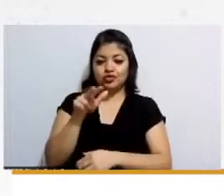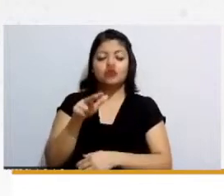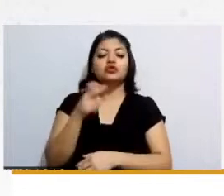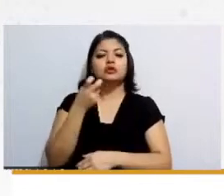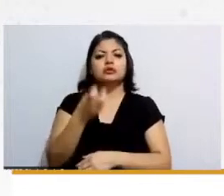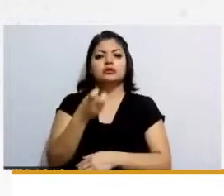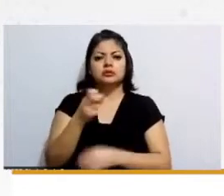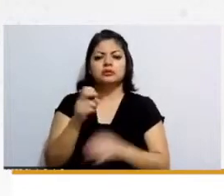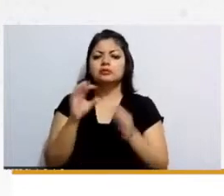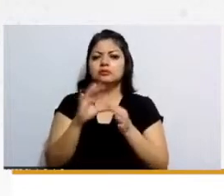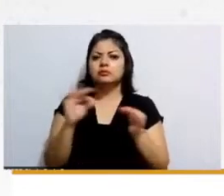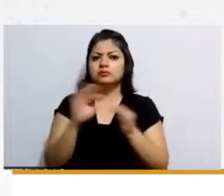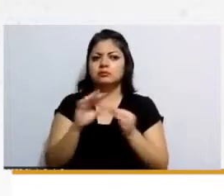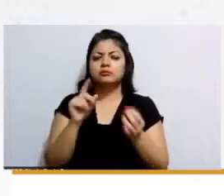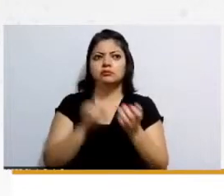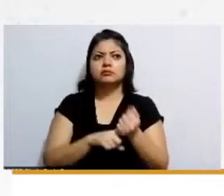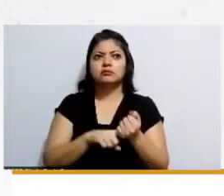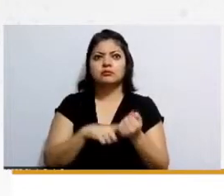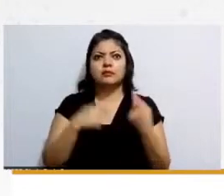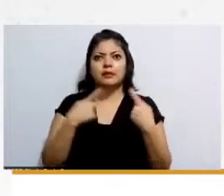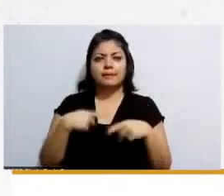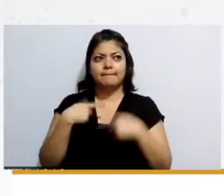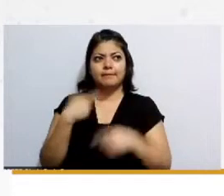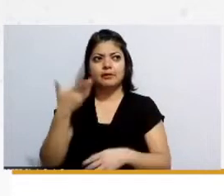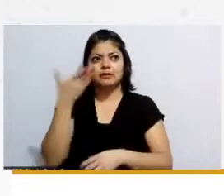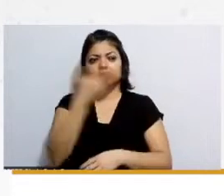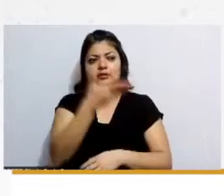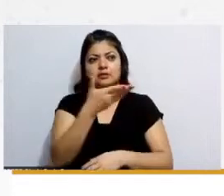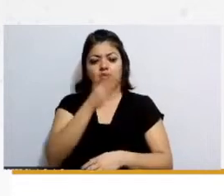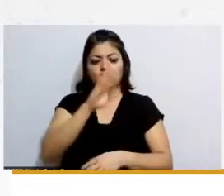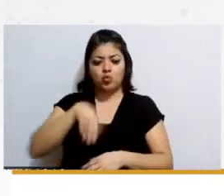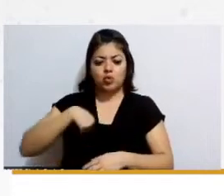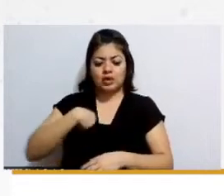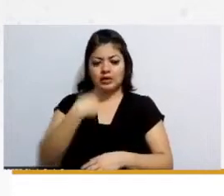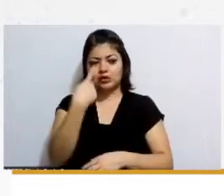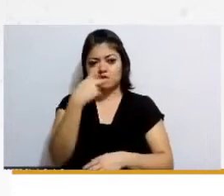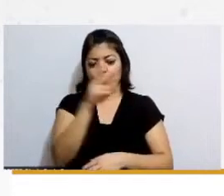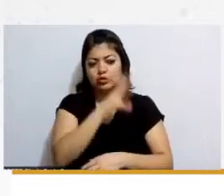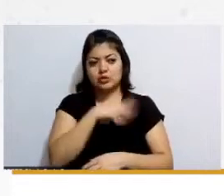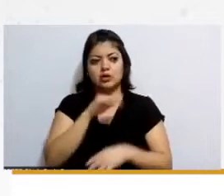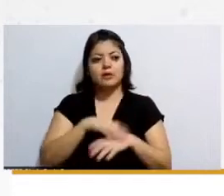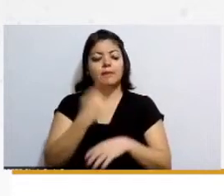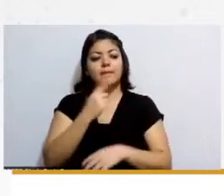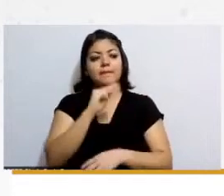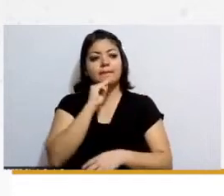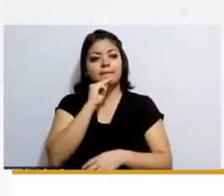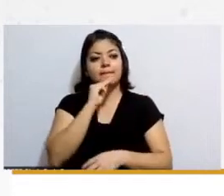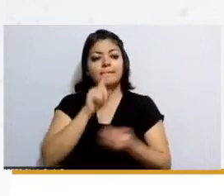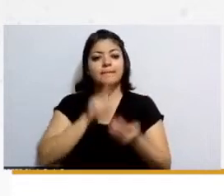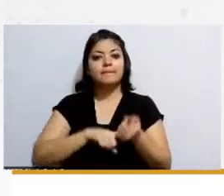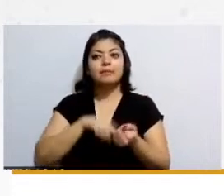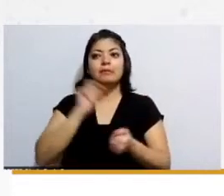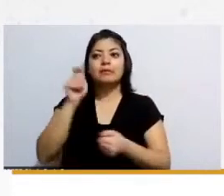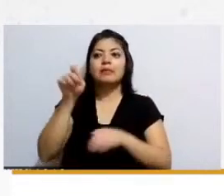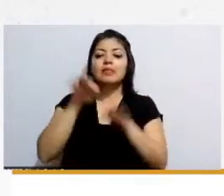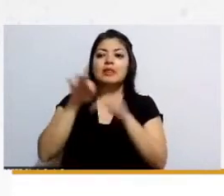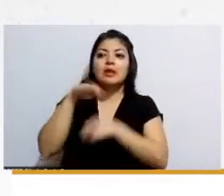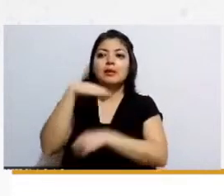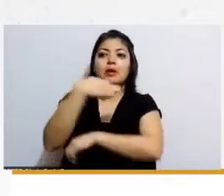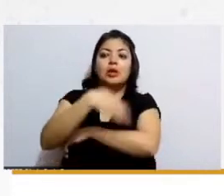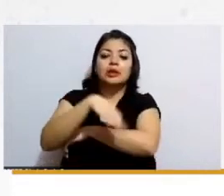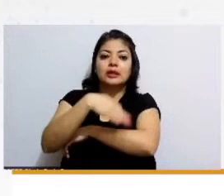la situación es que un hombre solicita que la guardería para su hija porque la madre tiene un trabajo temporal entonces